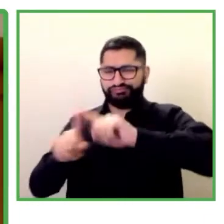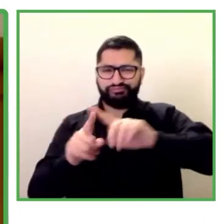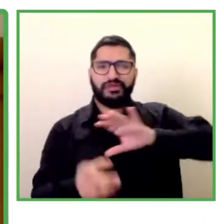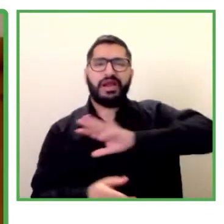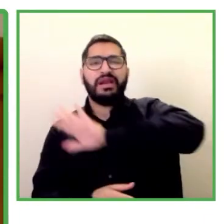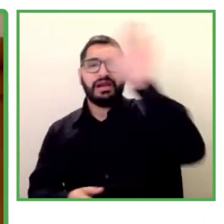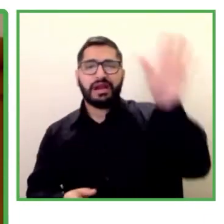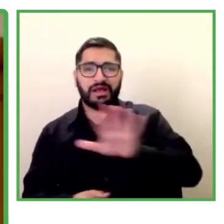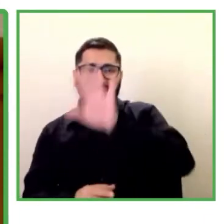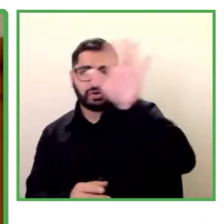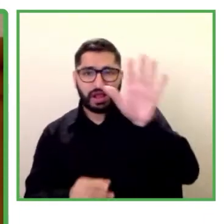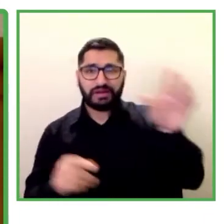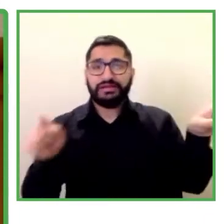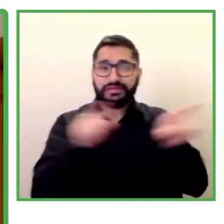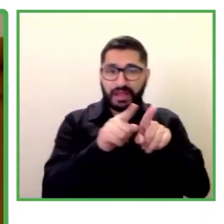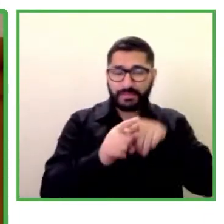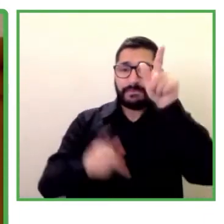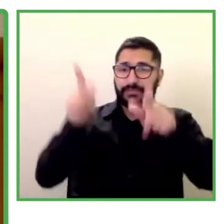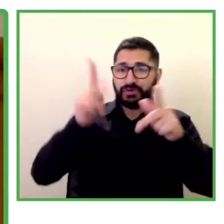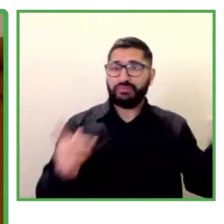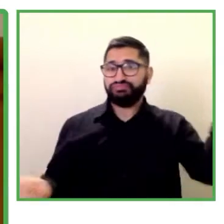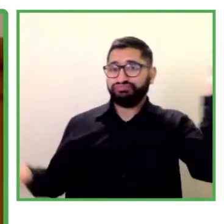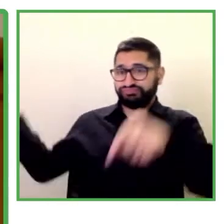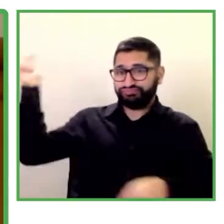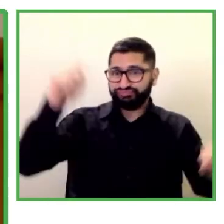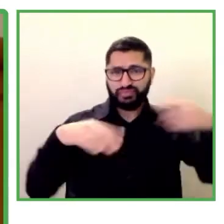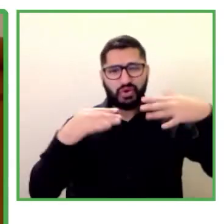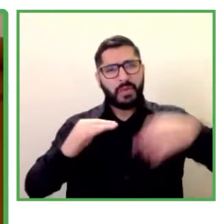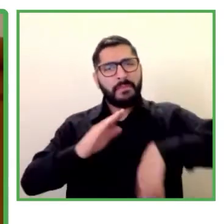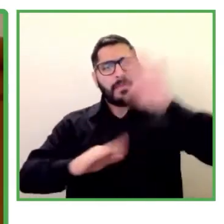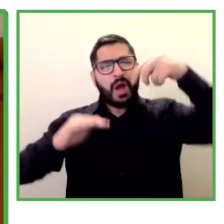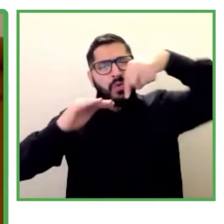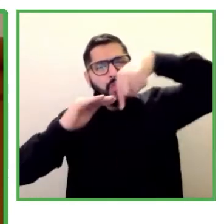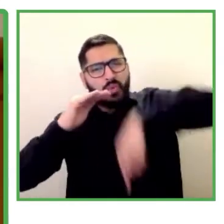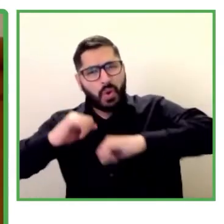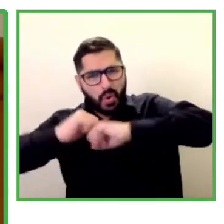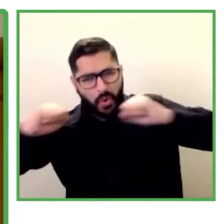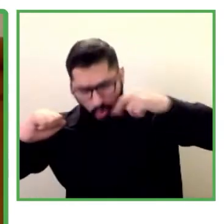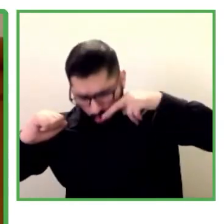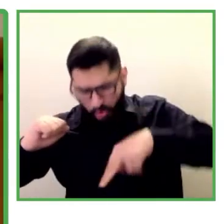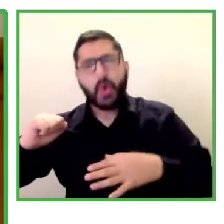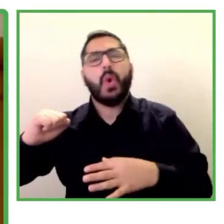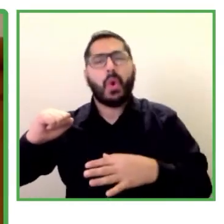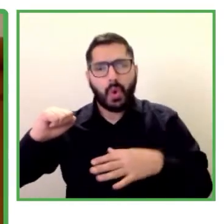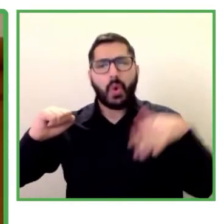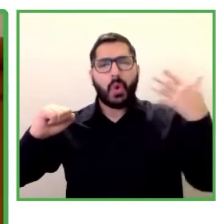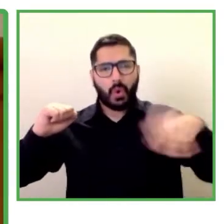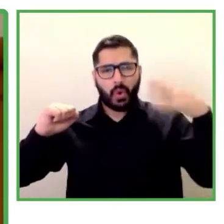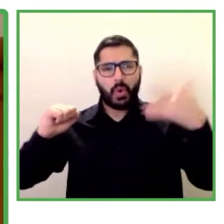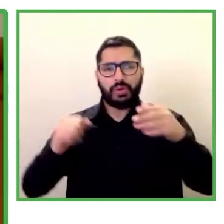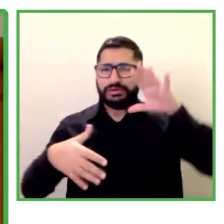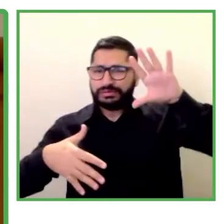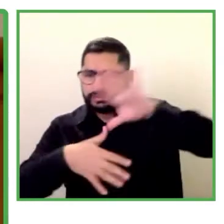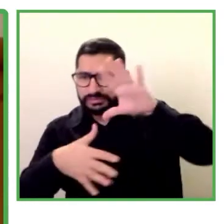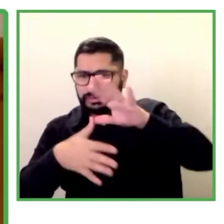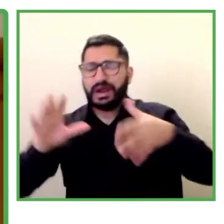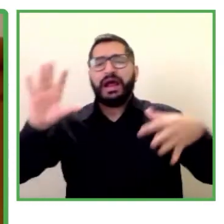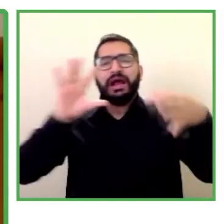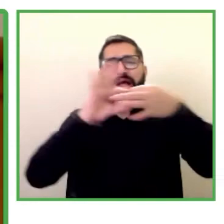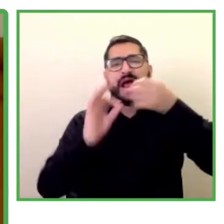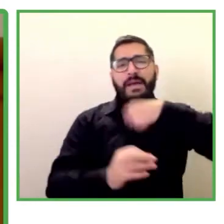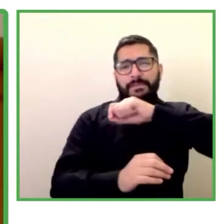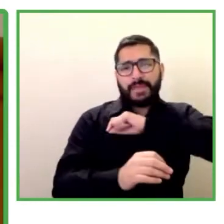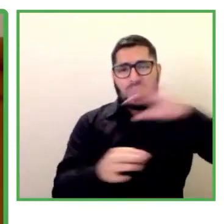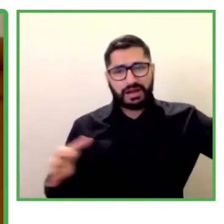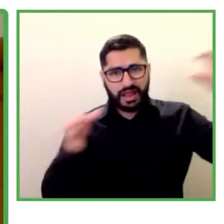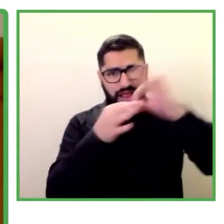Les cuento también que desde la Organización Iberoamericana de Seguridad Social quisimos ir un paso más allá. Verán, ya que